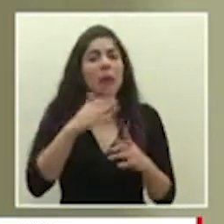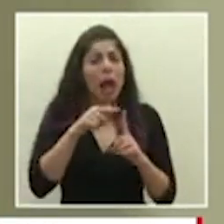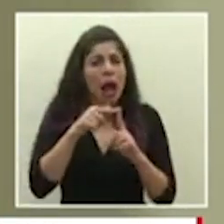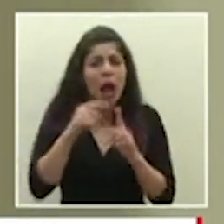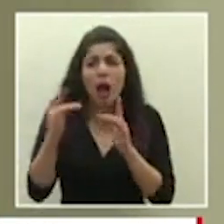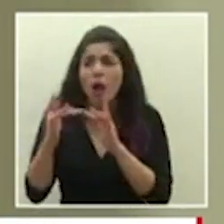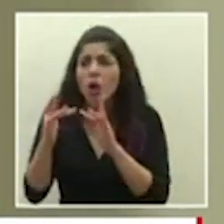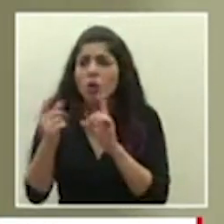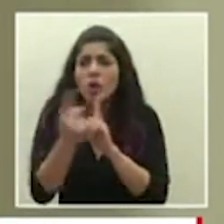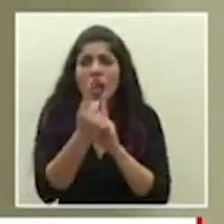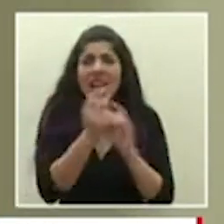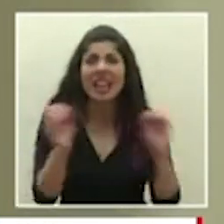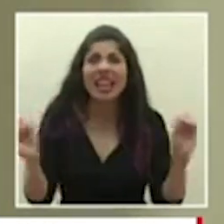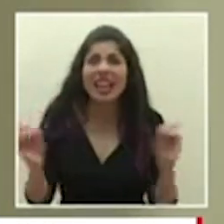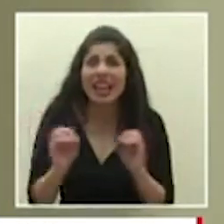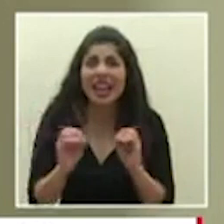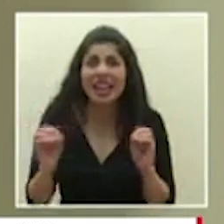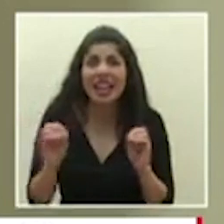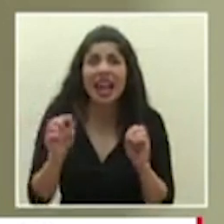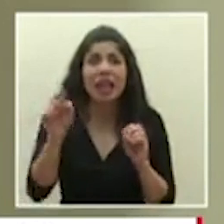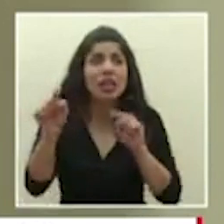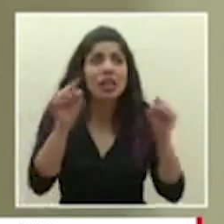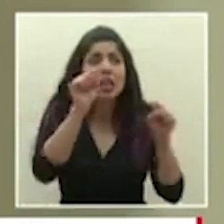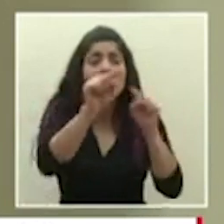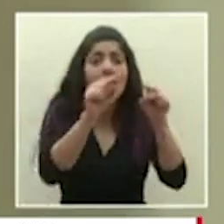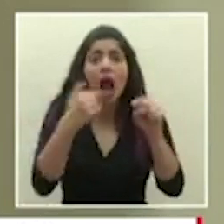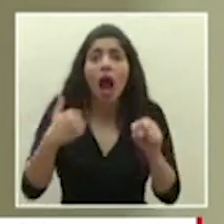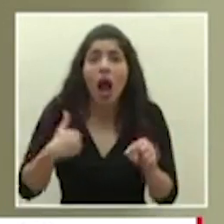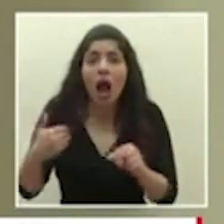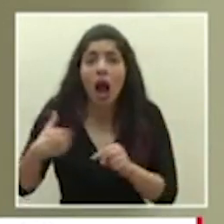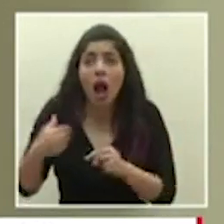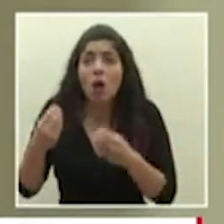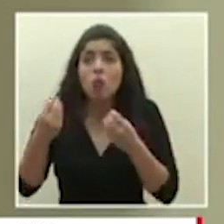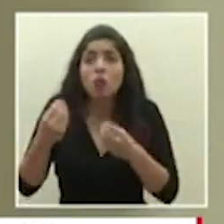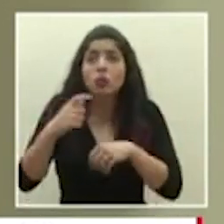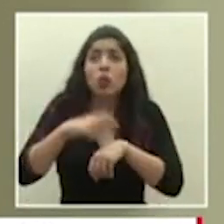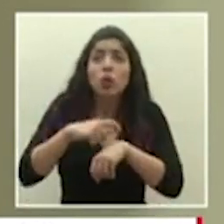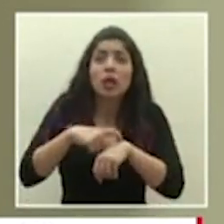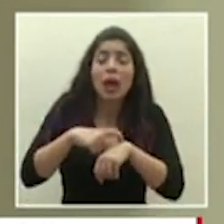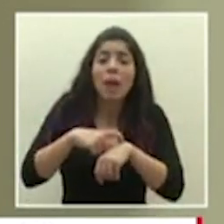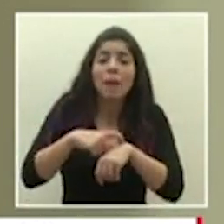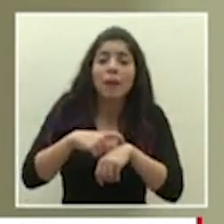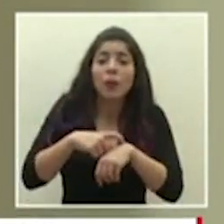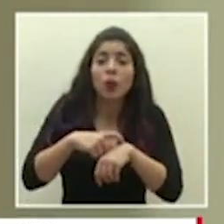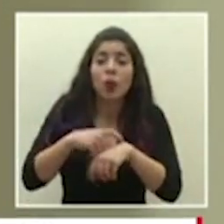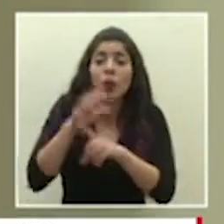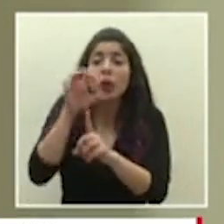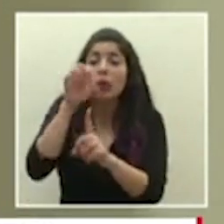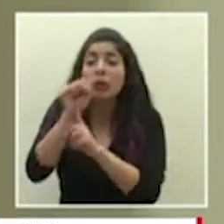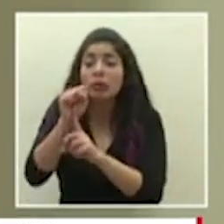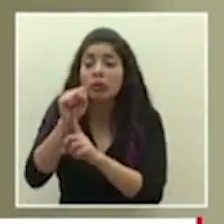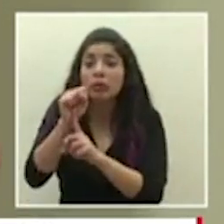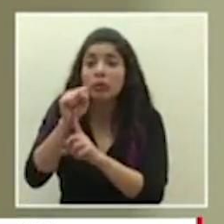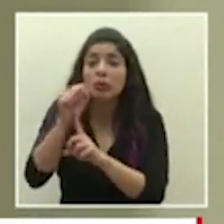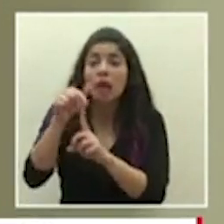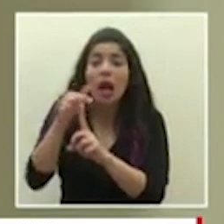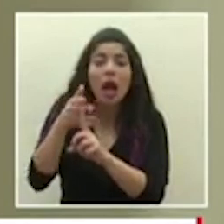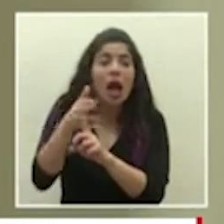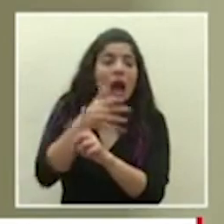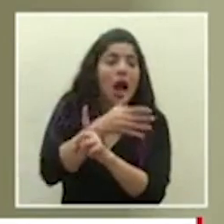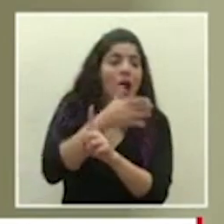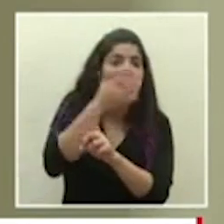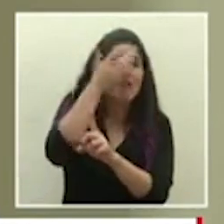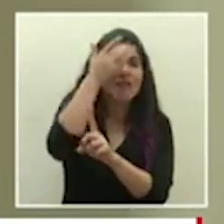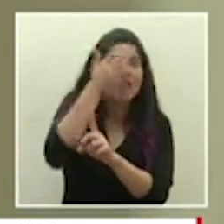nexos de por medio y entonces de repente hubo como le digo ya mucho tiempo en donde el momento del captar el caso al momento en que había iniciado los